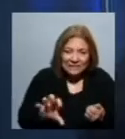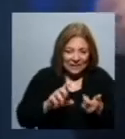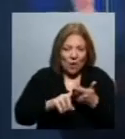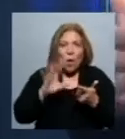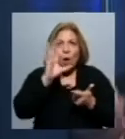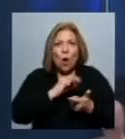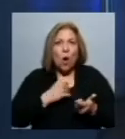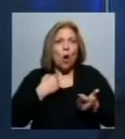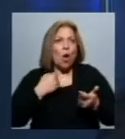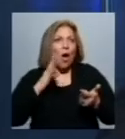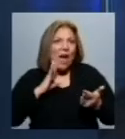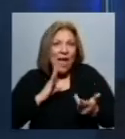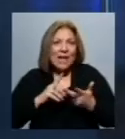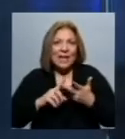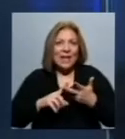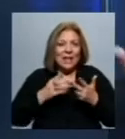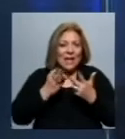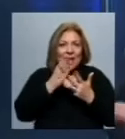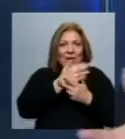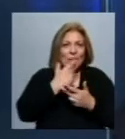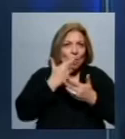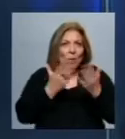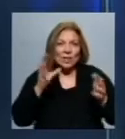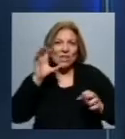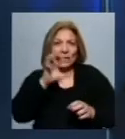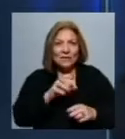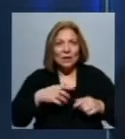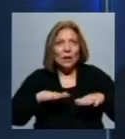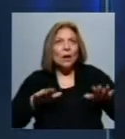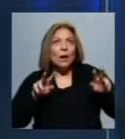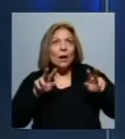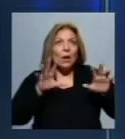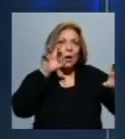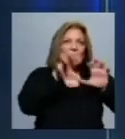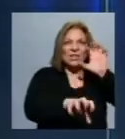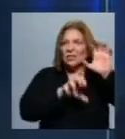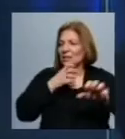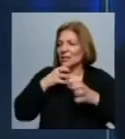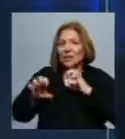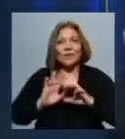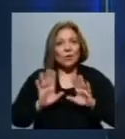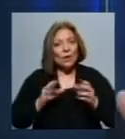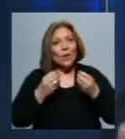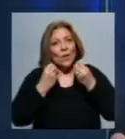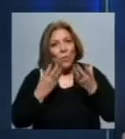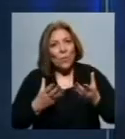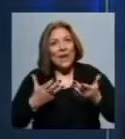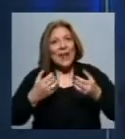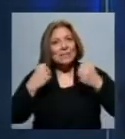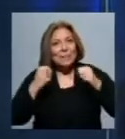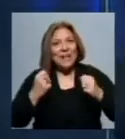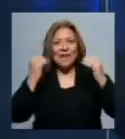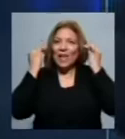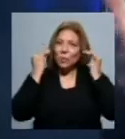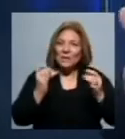orientación sexual, etc. Que, bueno, también los medios van a tener que, de algún modo, tener buenas prácticas respecto a esto. No quiere